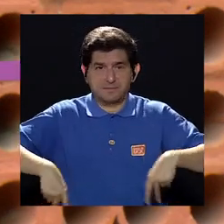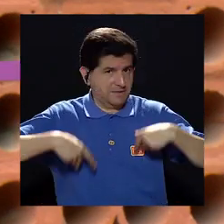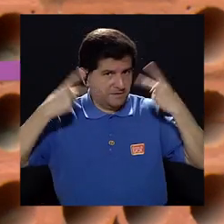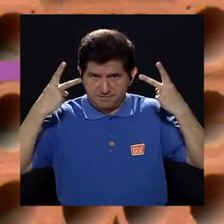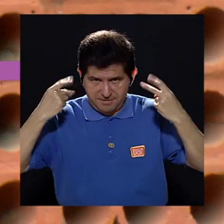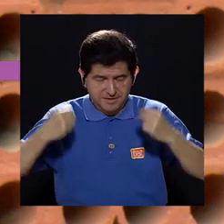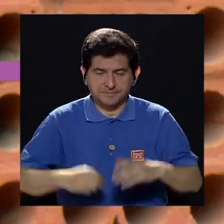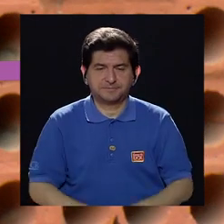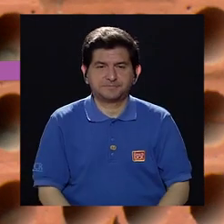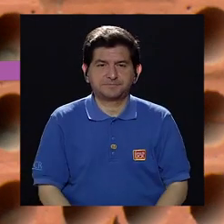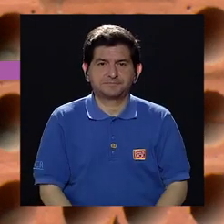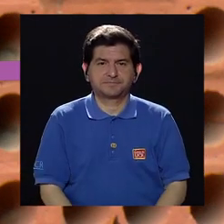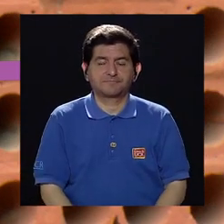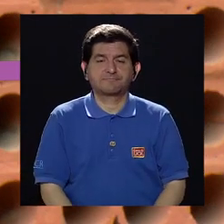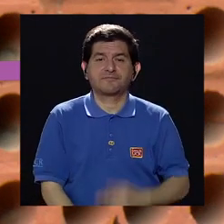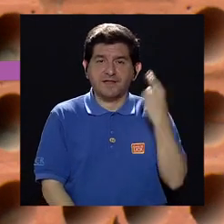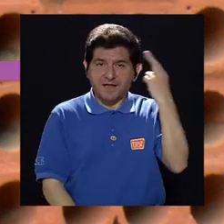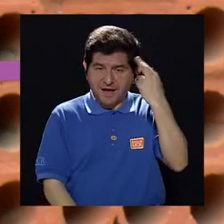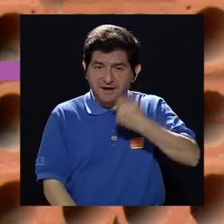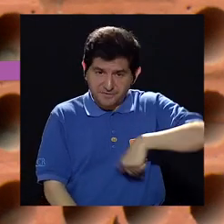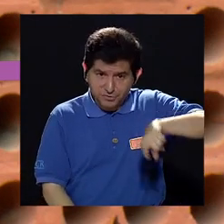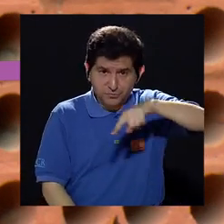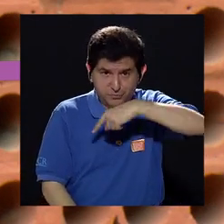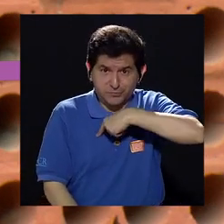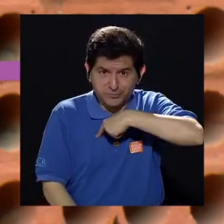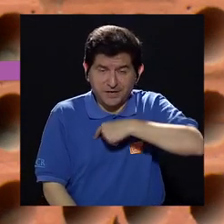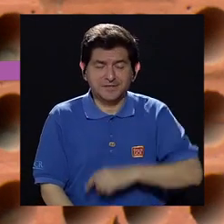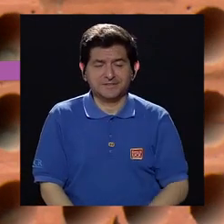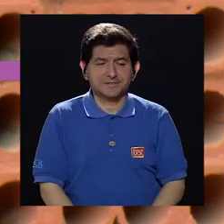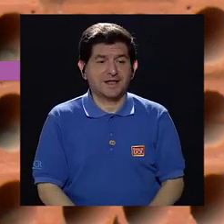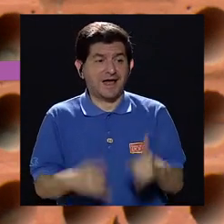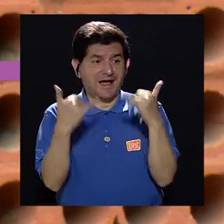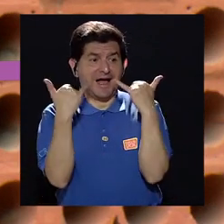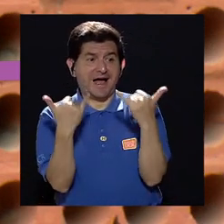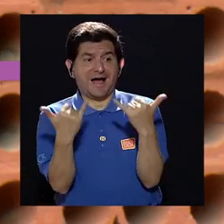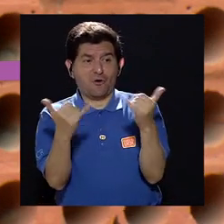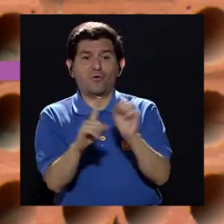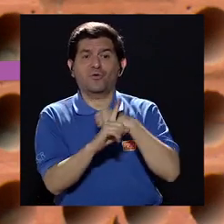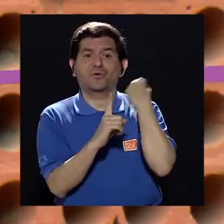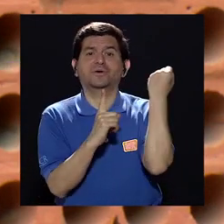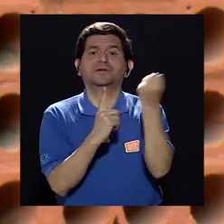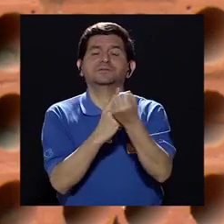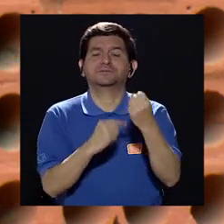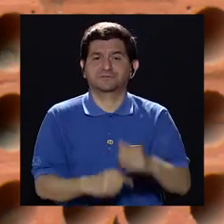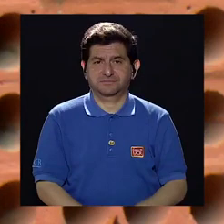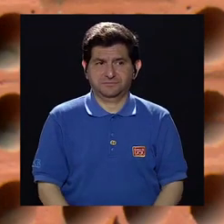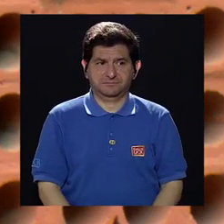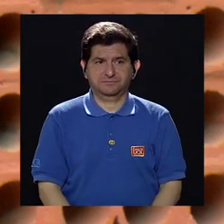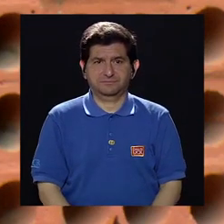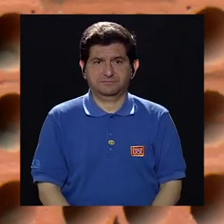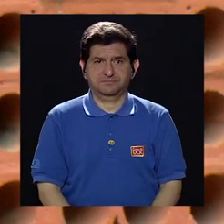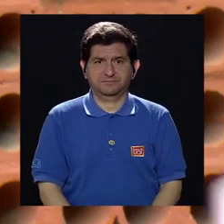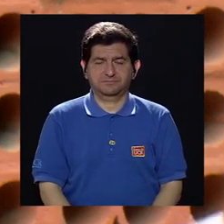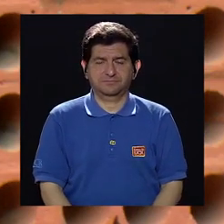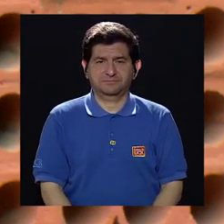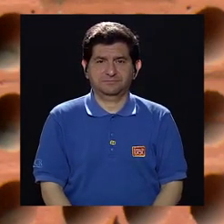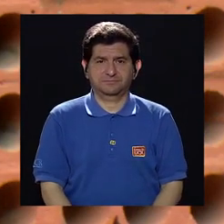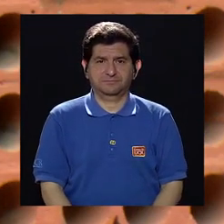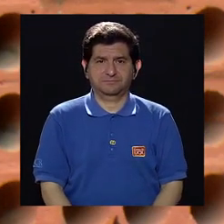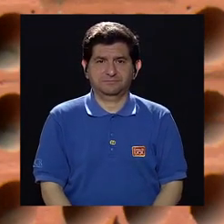incluso. Y por culpa de nosotros, pues, estamos ahora en estas condiciones donde